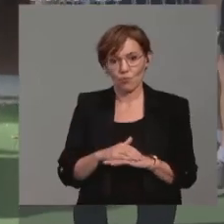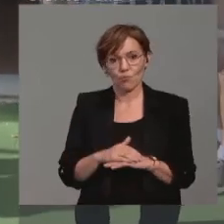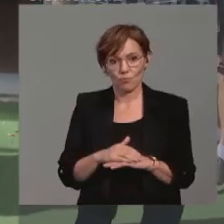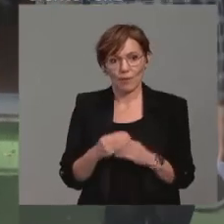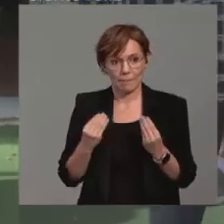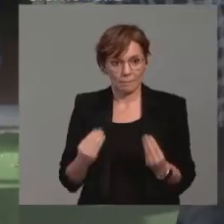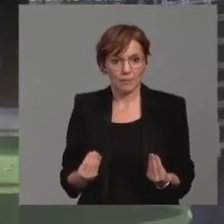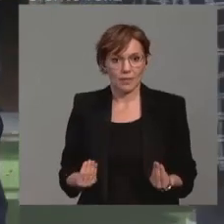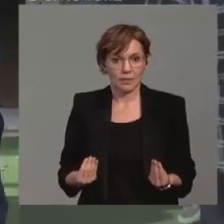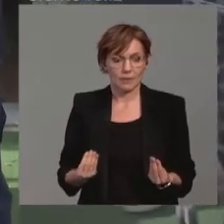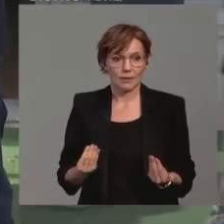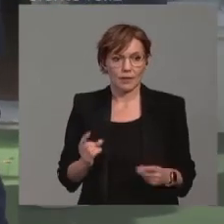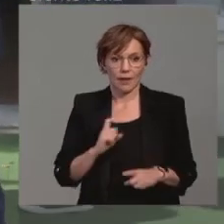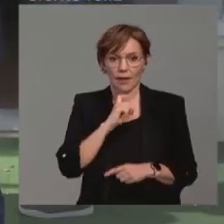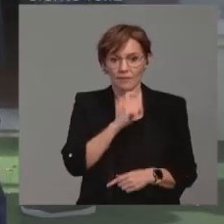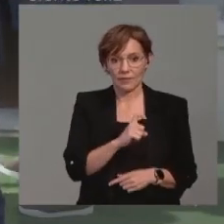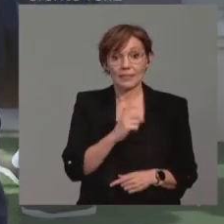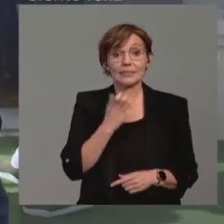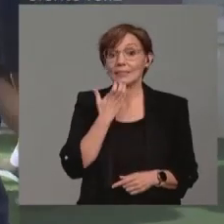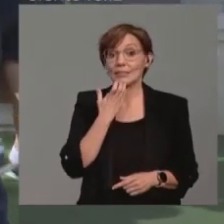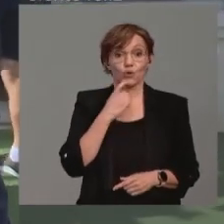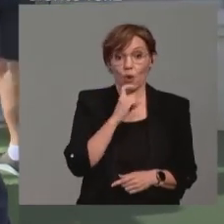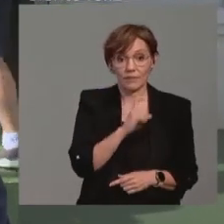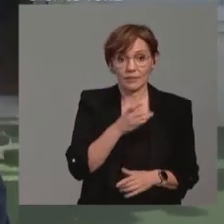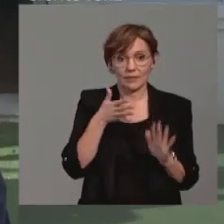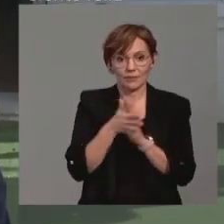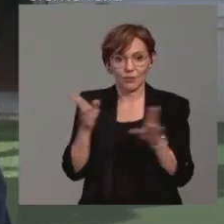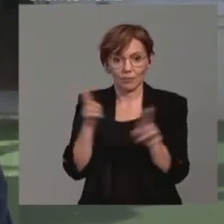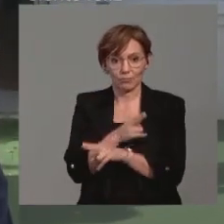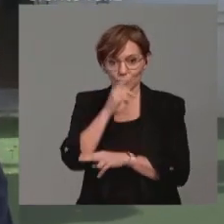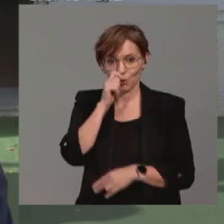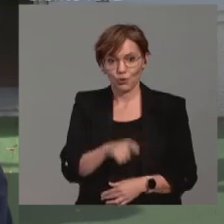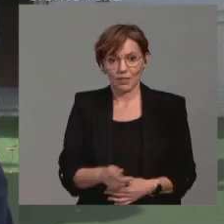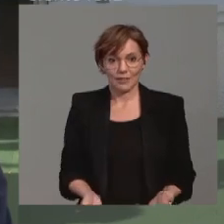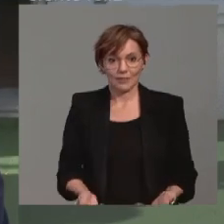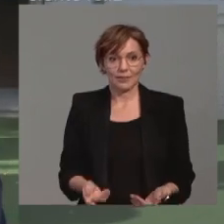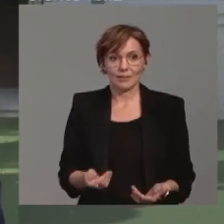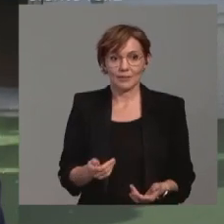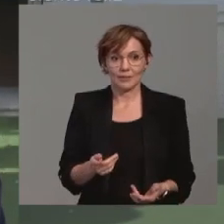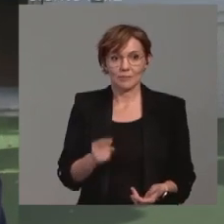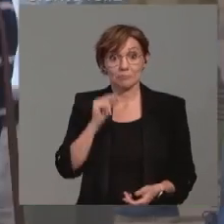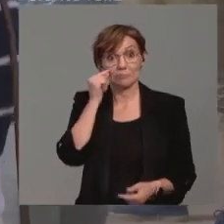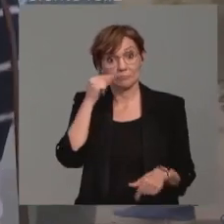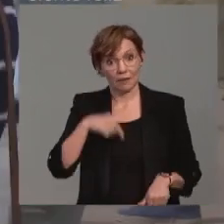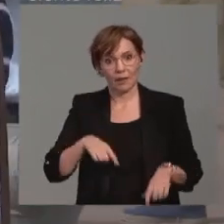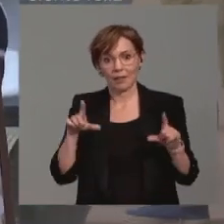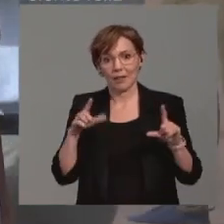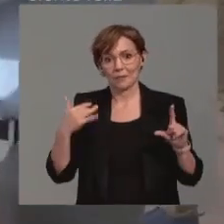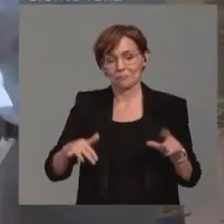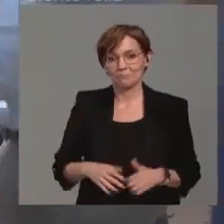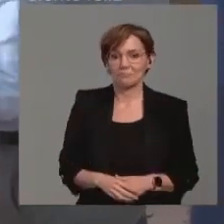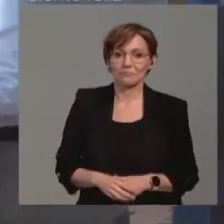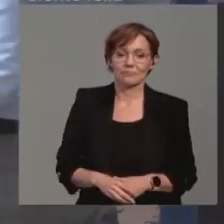receptivo. O sea, tiene que darse, porque si no, el acto es nulo. Entonces, pues no sé, es algo de lo que se entera uno en la tele. Y sobre todo que hay un